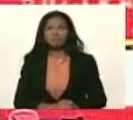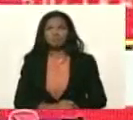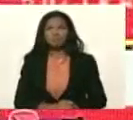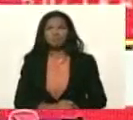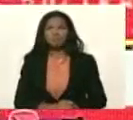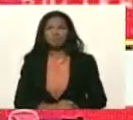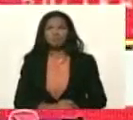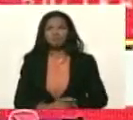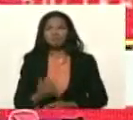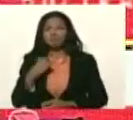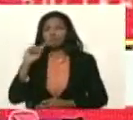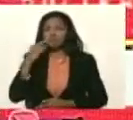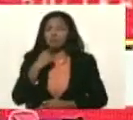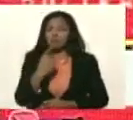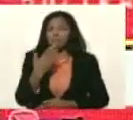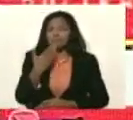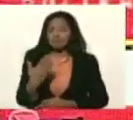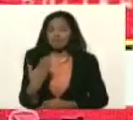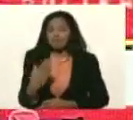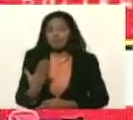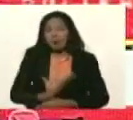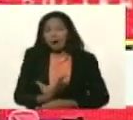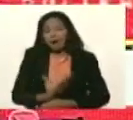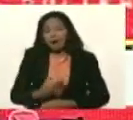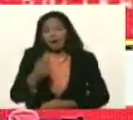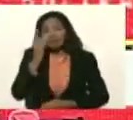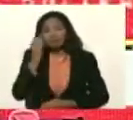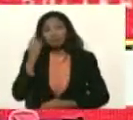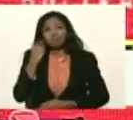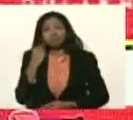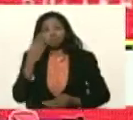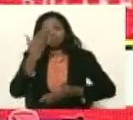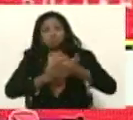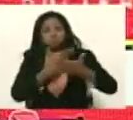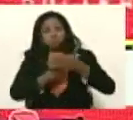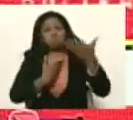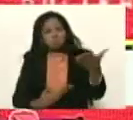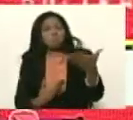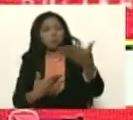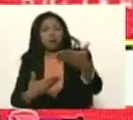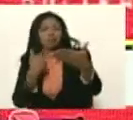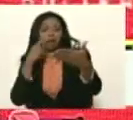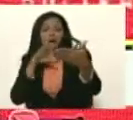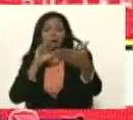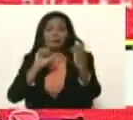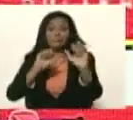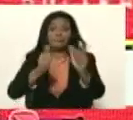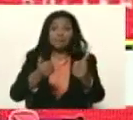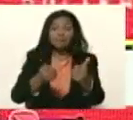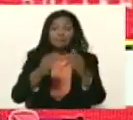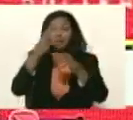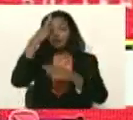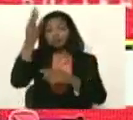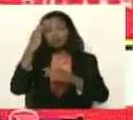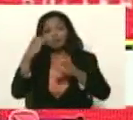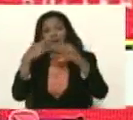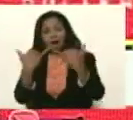En un principio yo le pido a estos alcaldes y alcaldesas que me han pasado esta propuesta para que arranque el Consejo